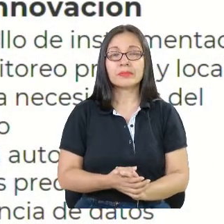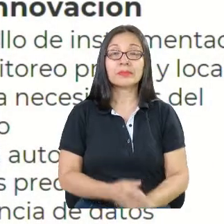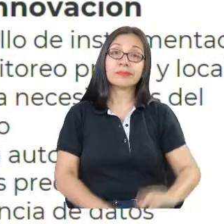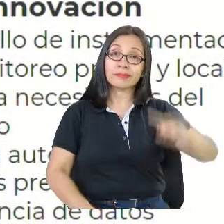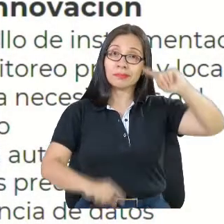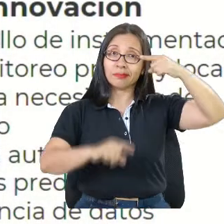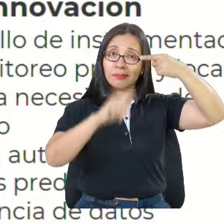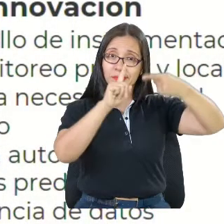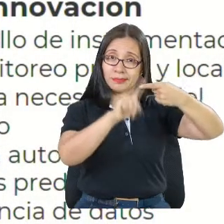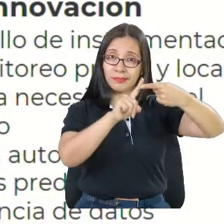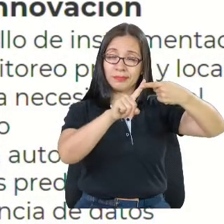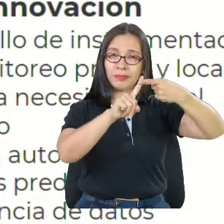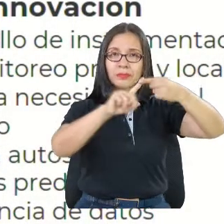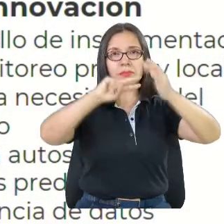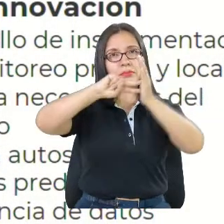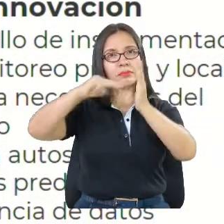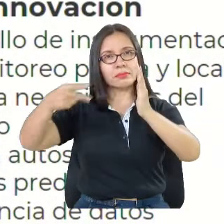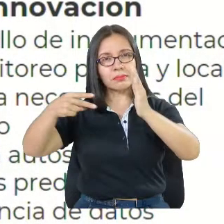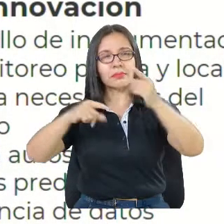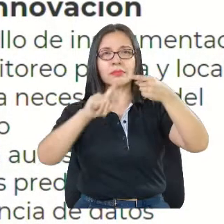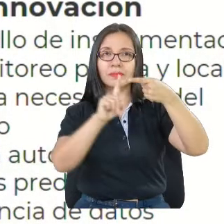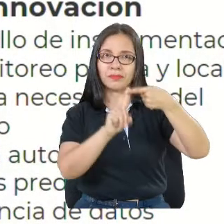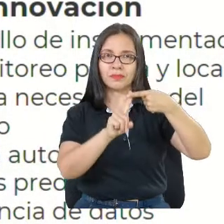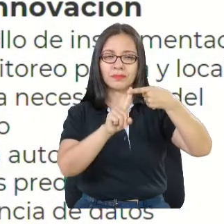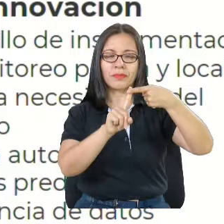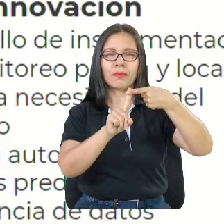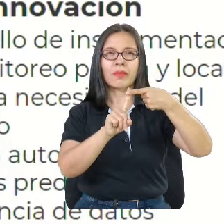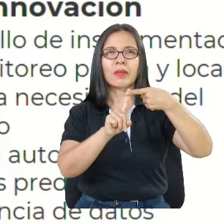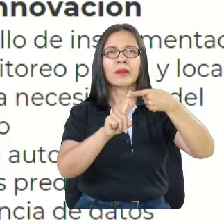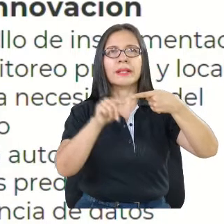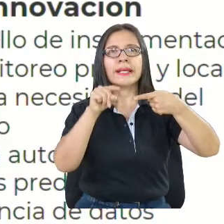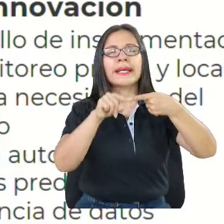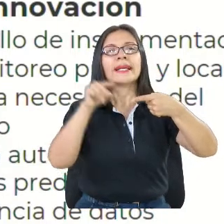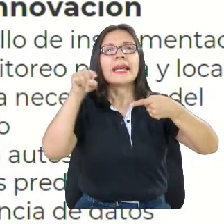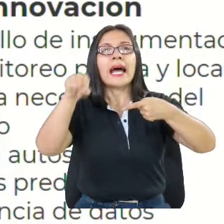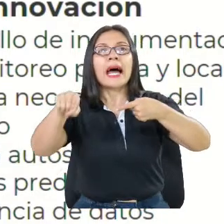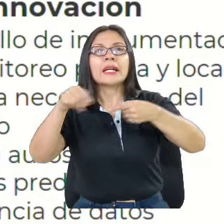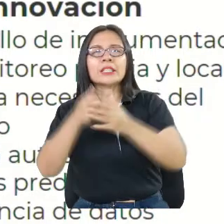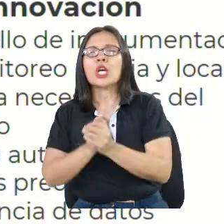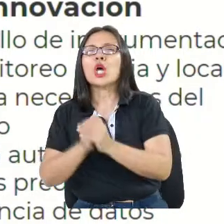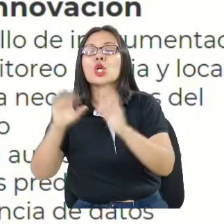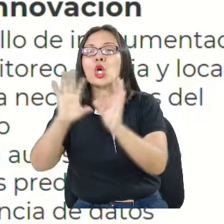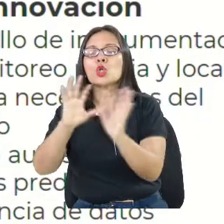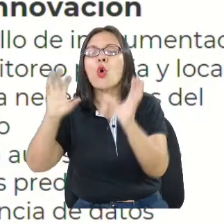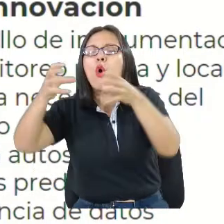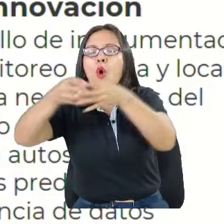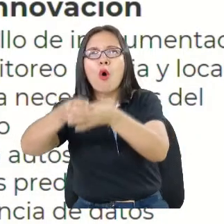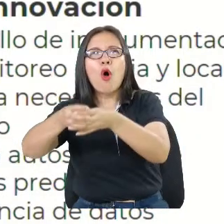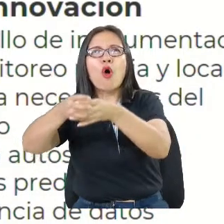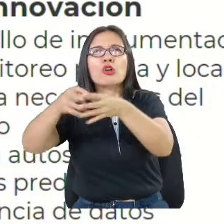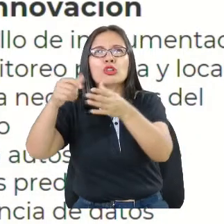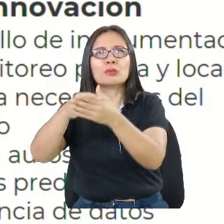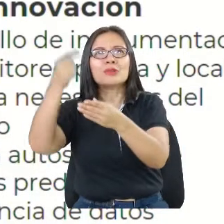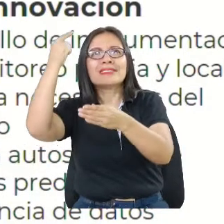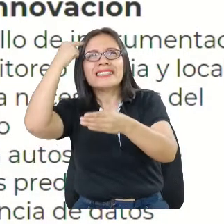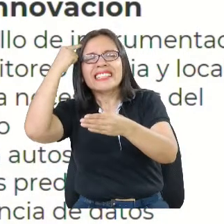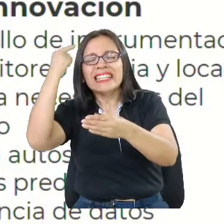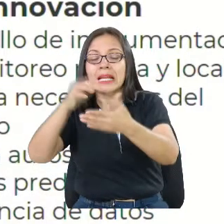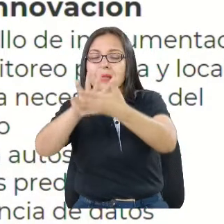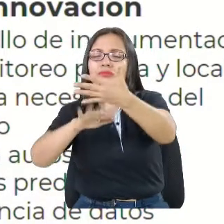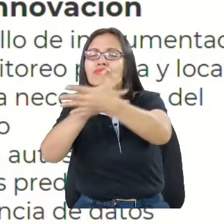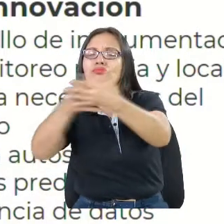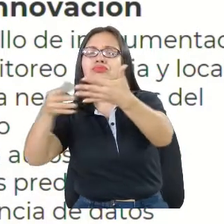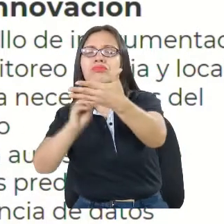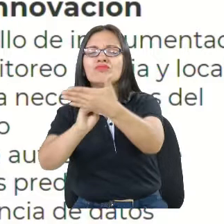tecnología, en la tecnología tenemos un clúster inteligente de datos. Eso básicamente lo que es, es traer